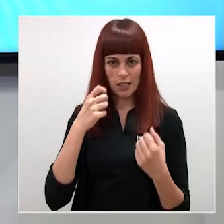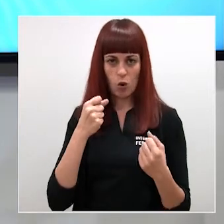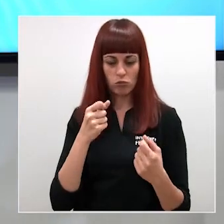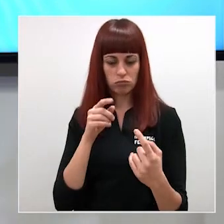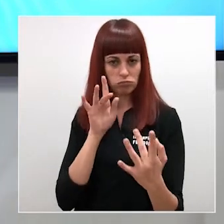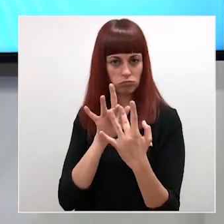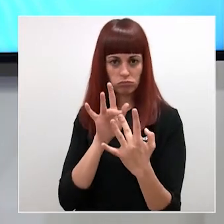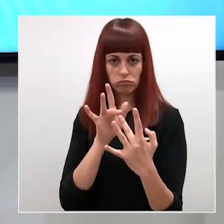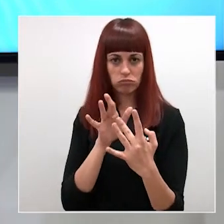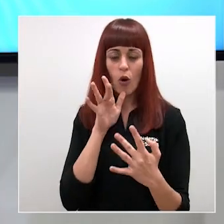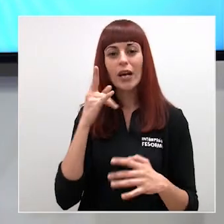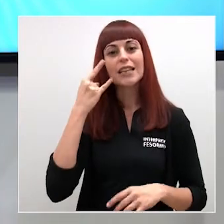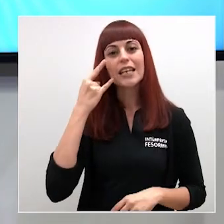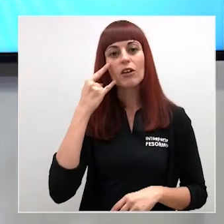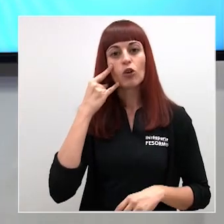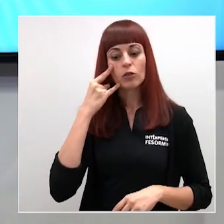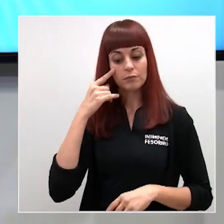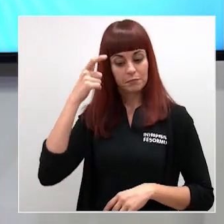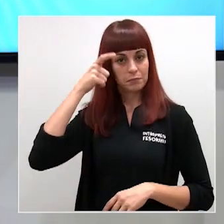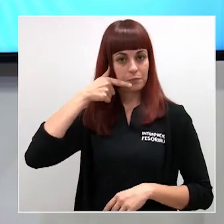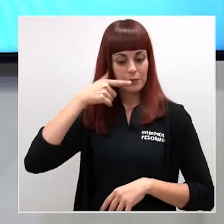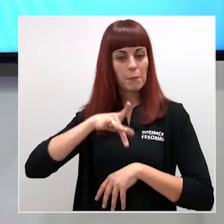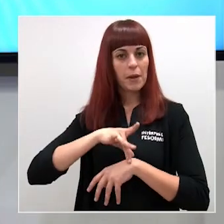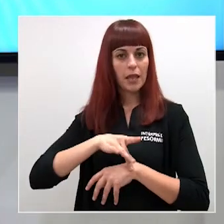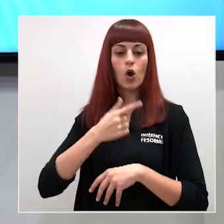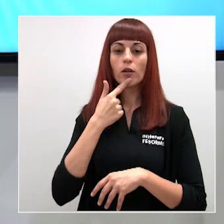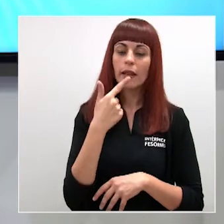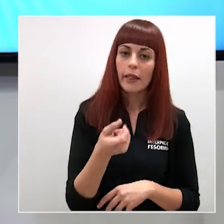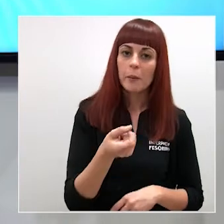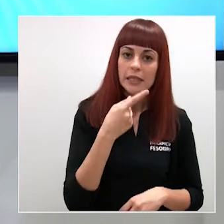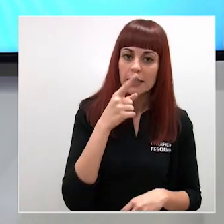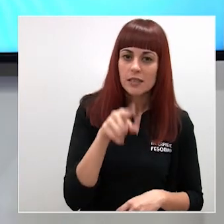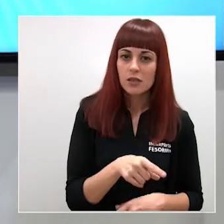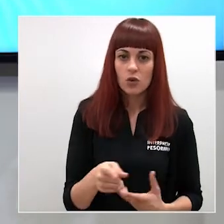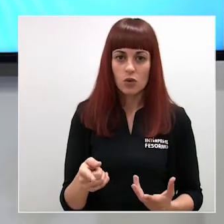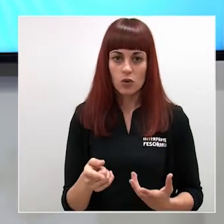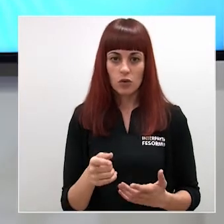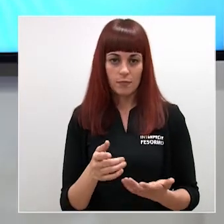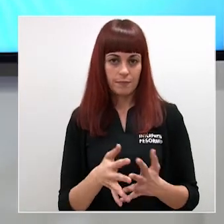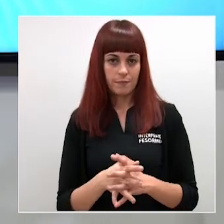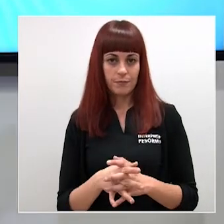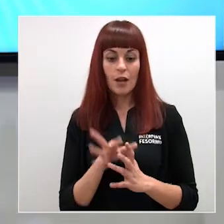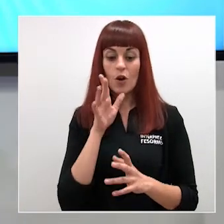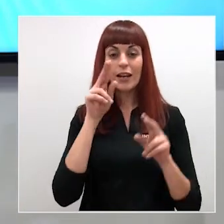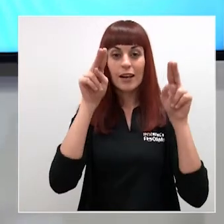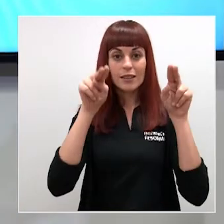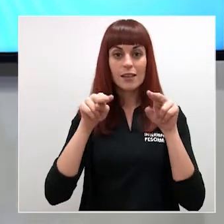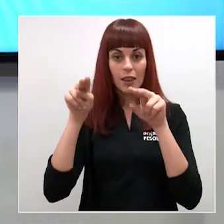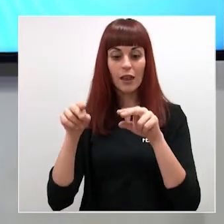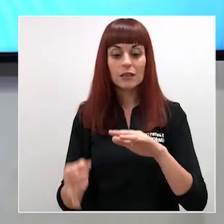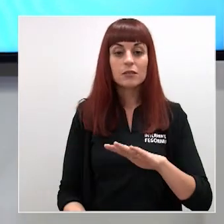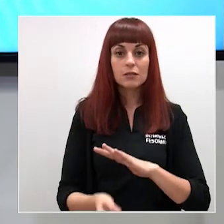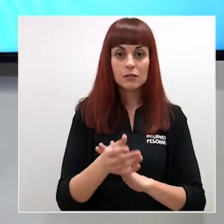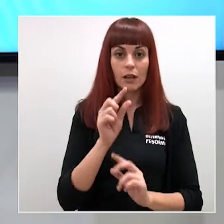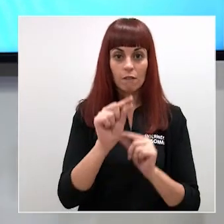que es clínico en el que hay un médico detrás que dice qué es lo que hay que hacer si hay que tomar alguna medida ahora en las residencias en las que han habido brotes